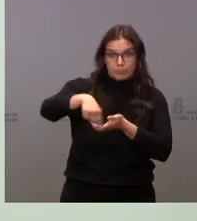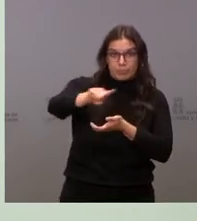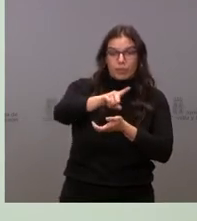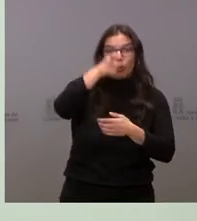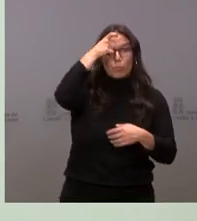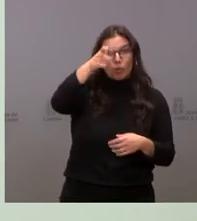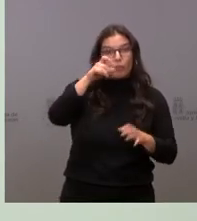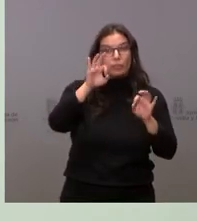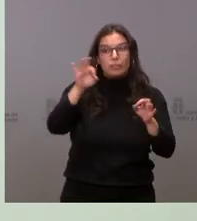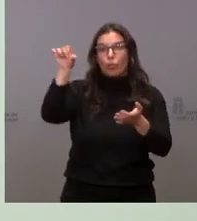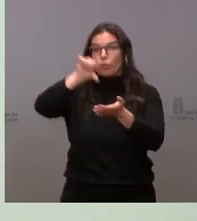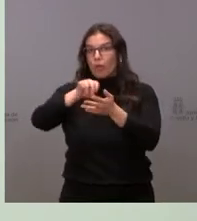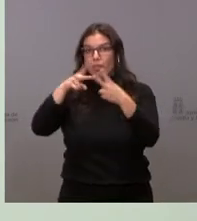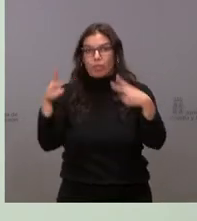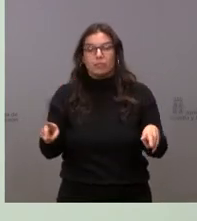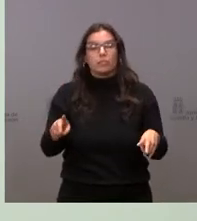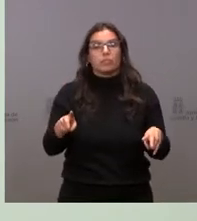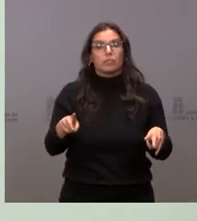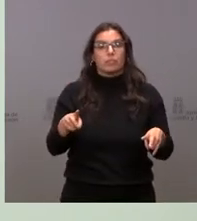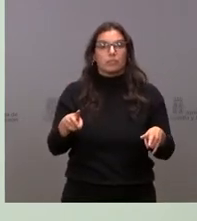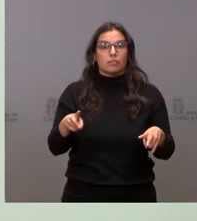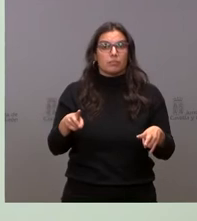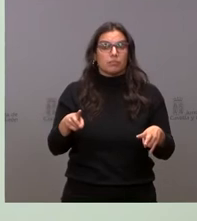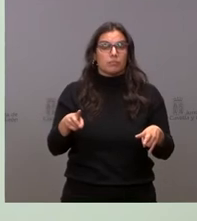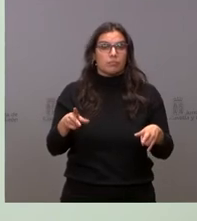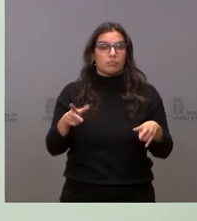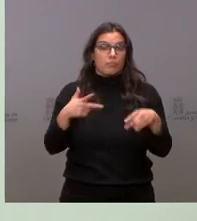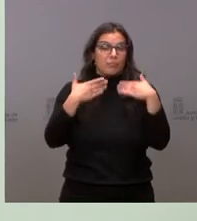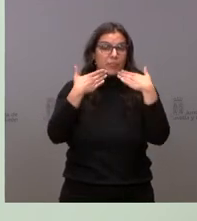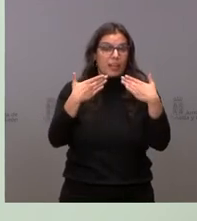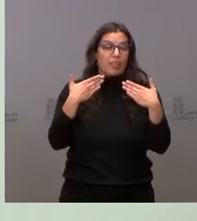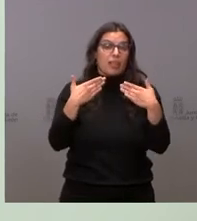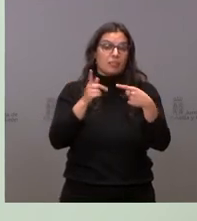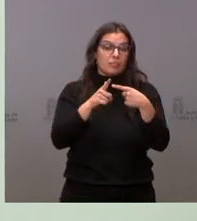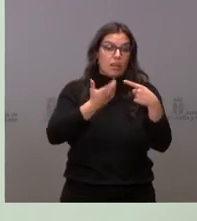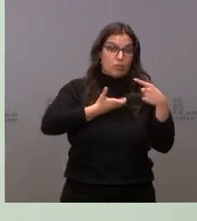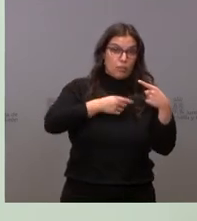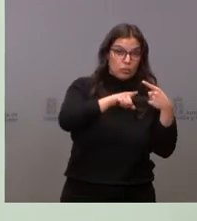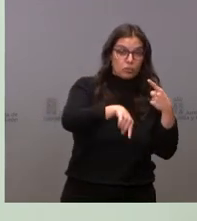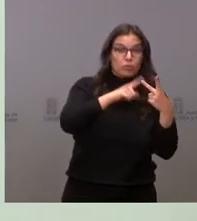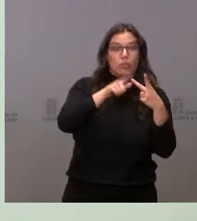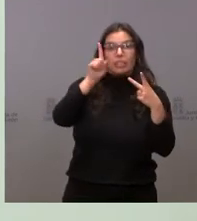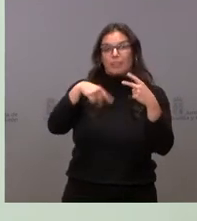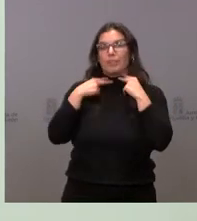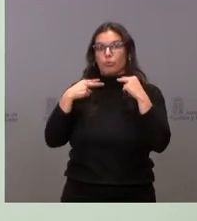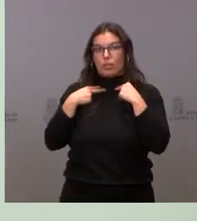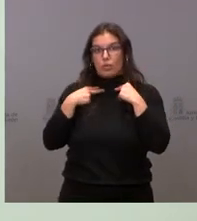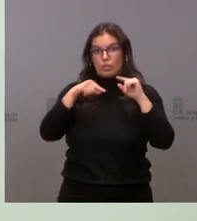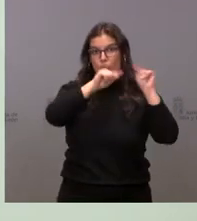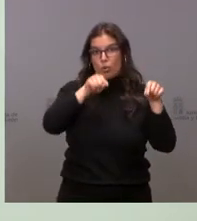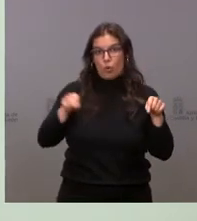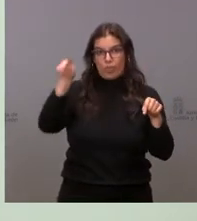municipios y ciudades, a través de, por un lado, de los ayuntamientos y, por otro lado, también de las diputaciones